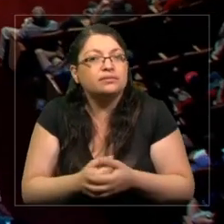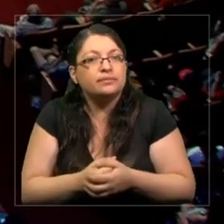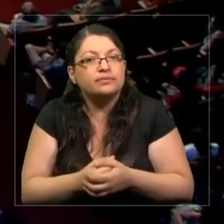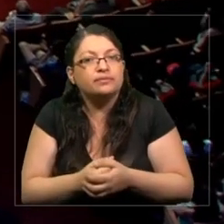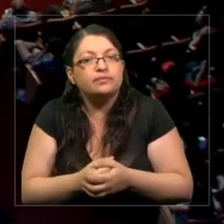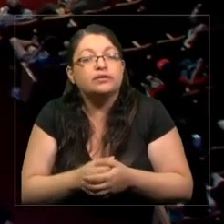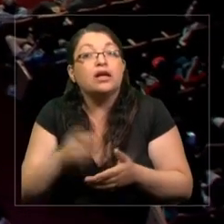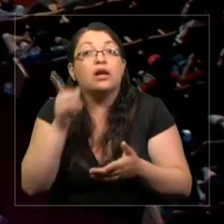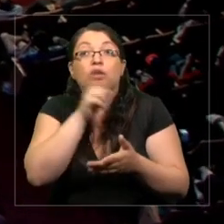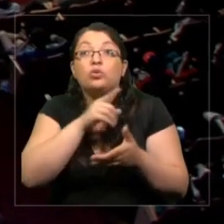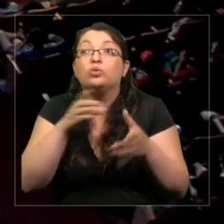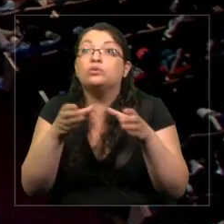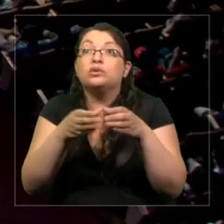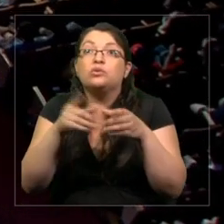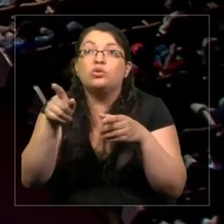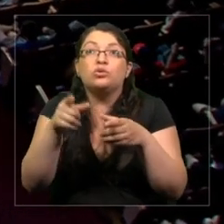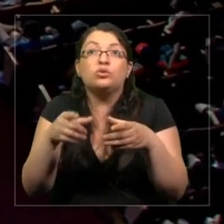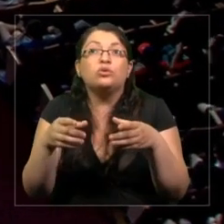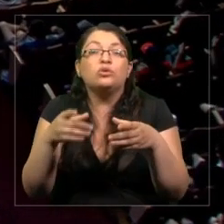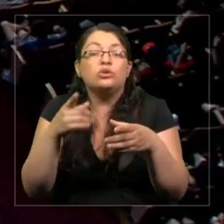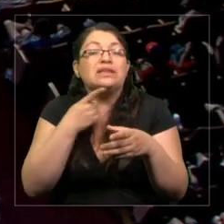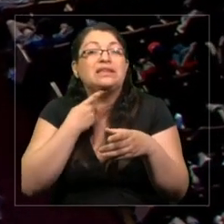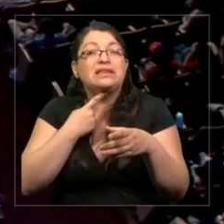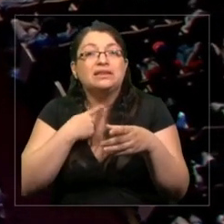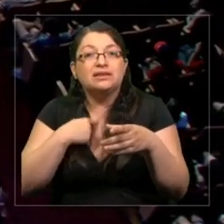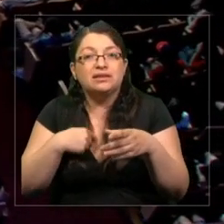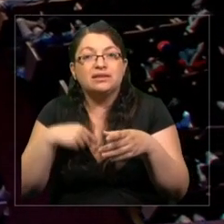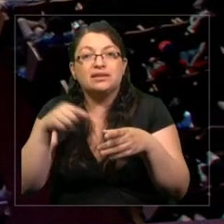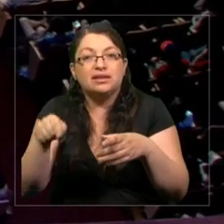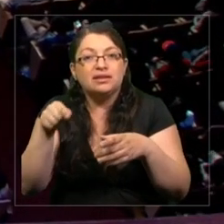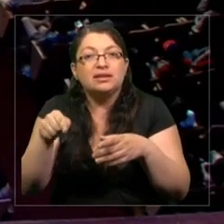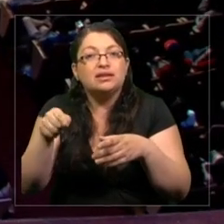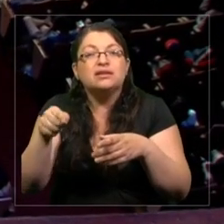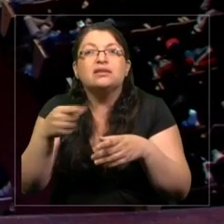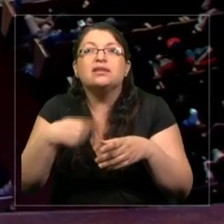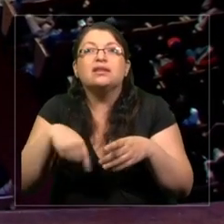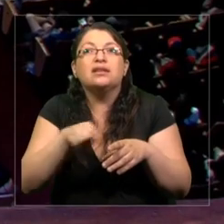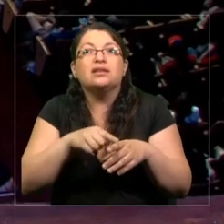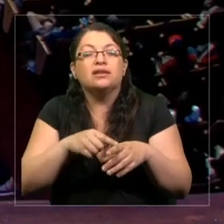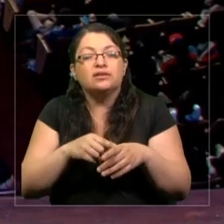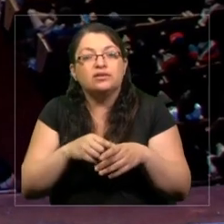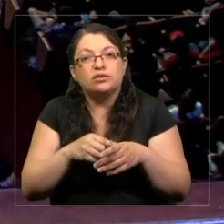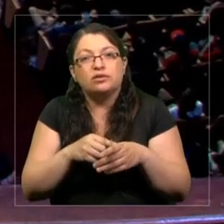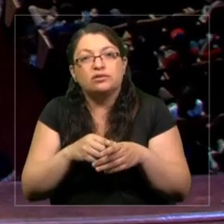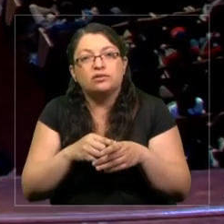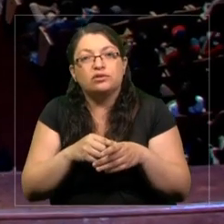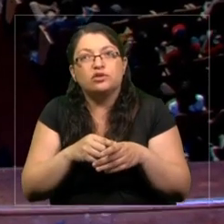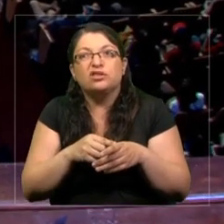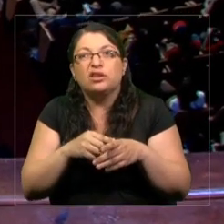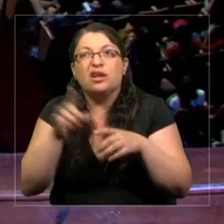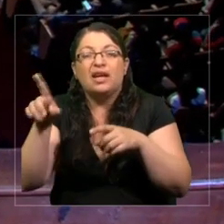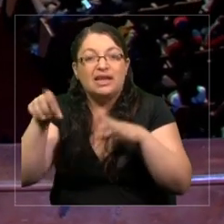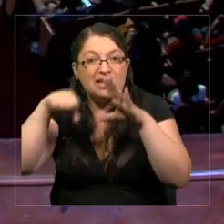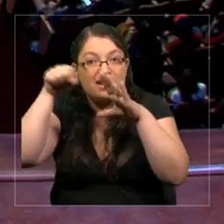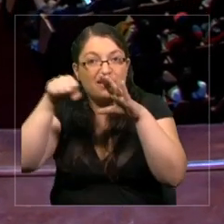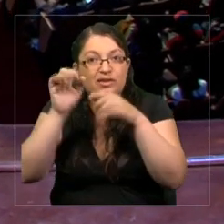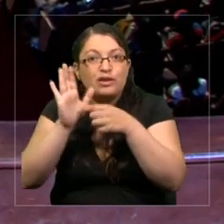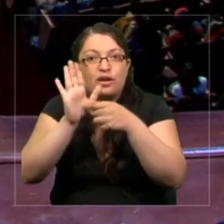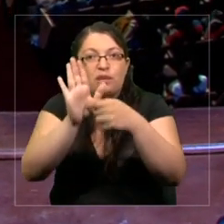interesante que enseñamos este video submarino. Es una